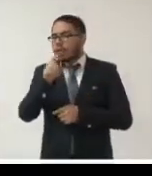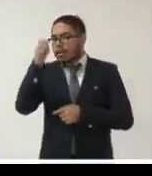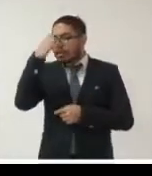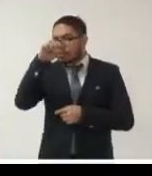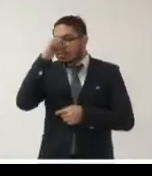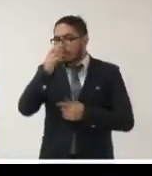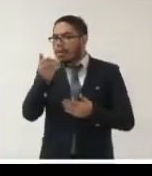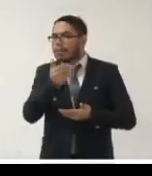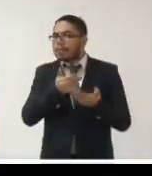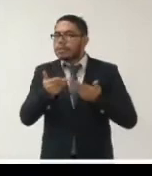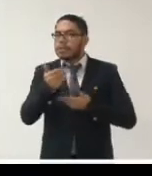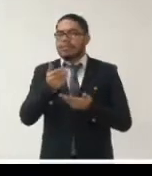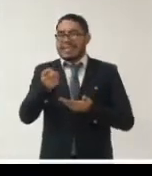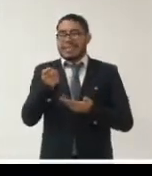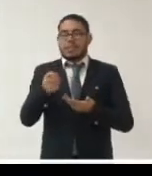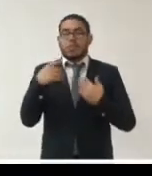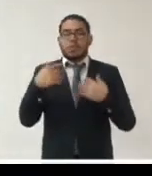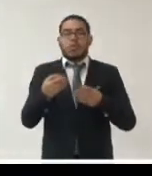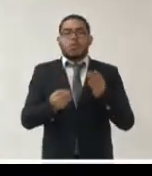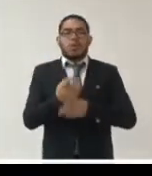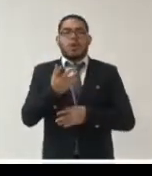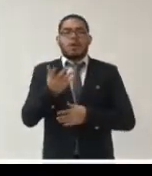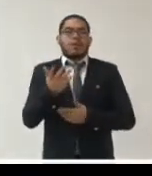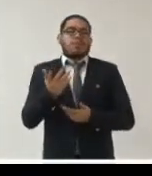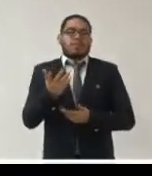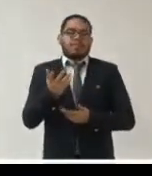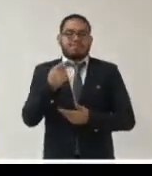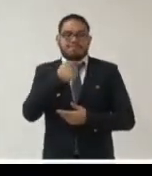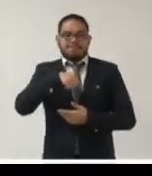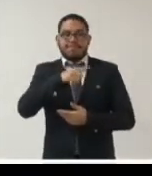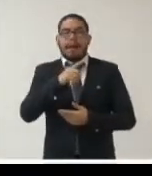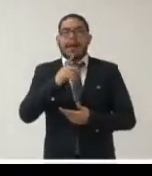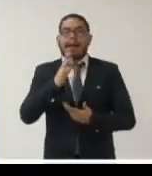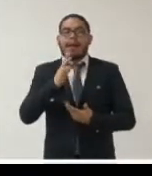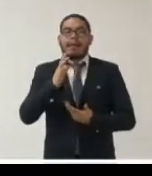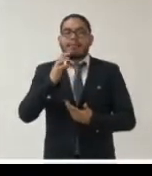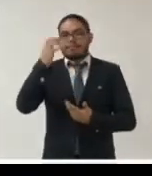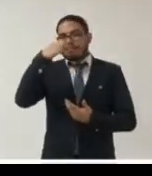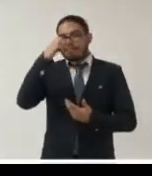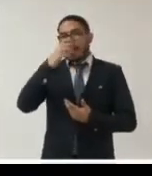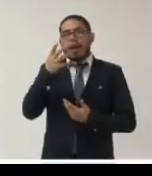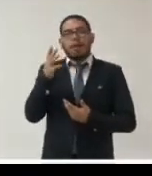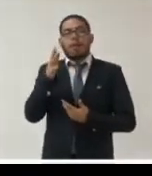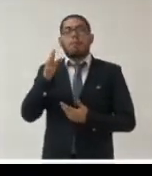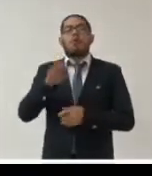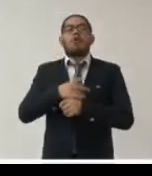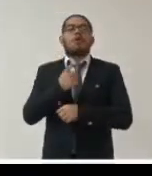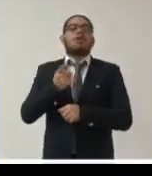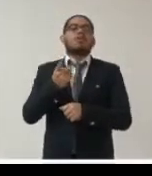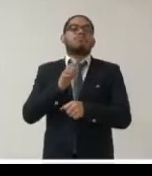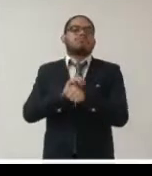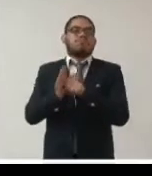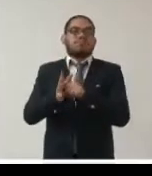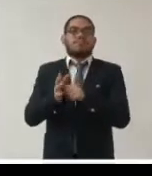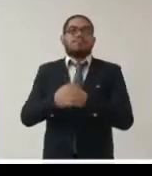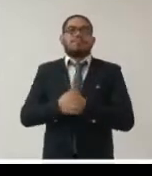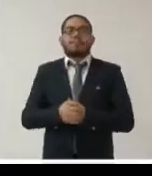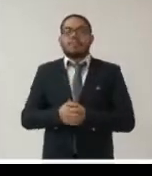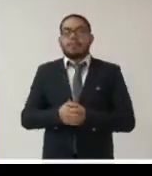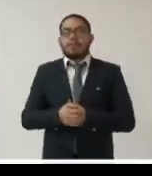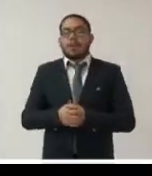por la pandemia y hemos hecho por supuesto una supervisión una supervisión a